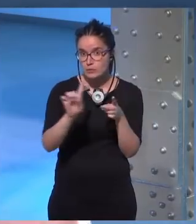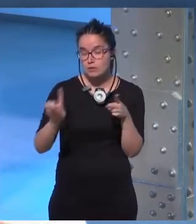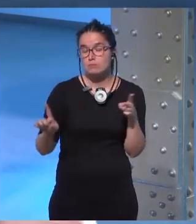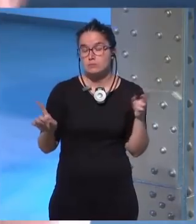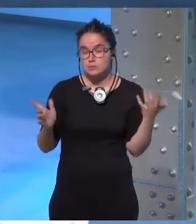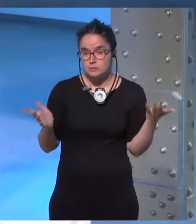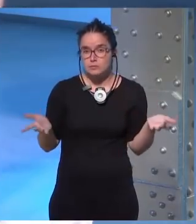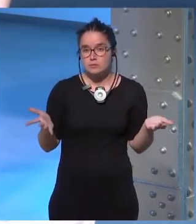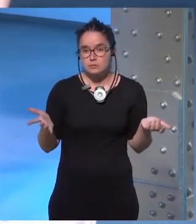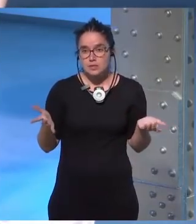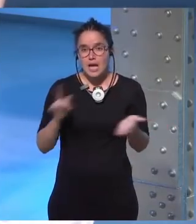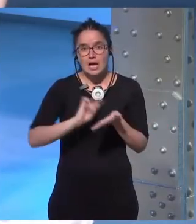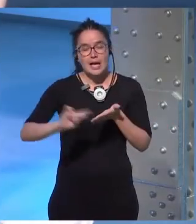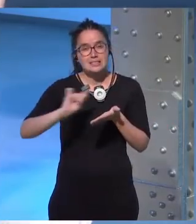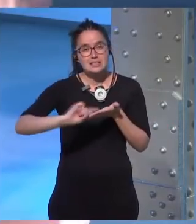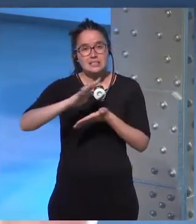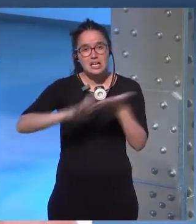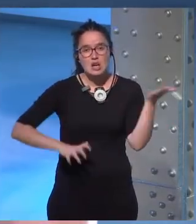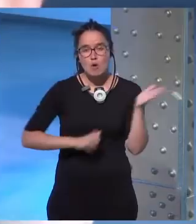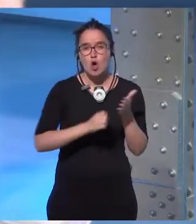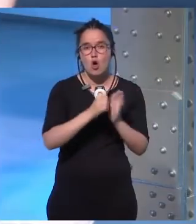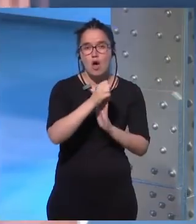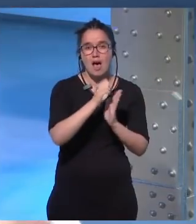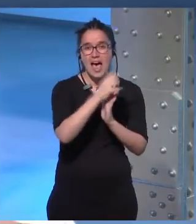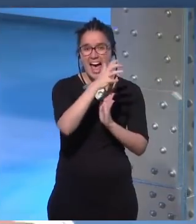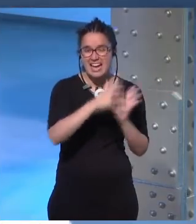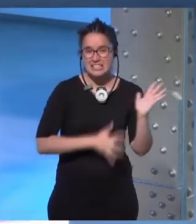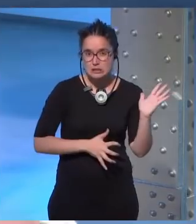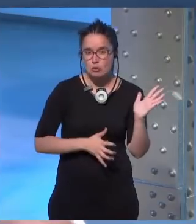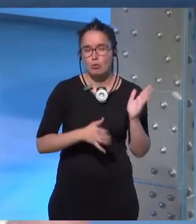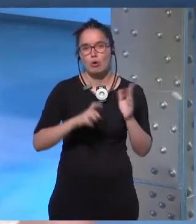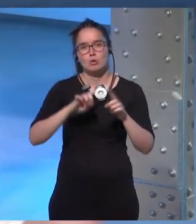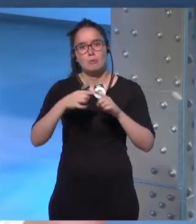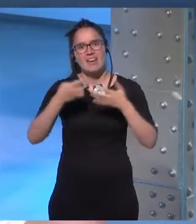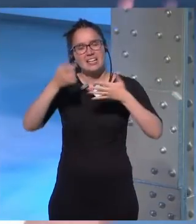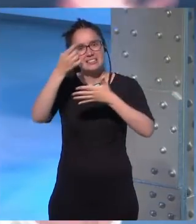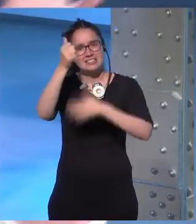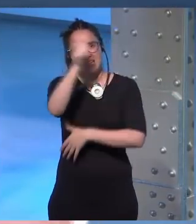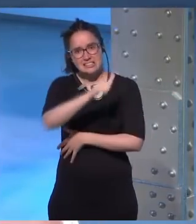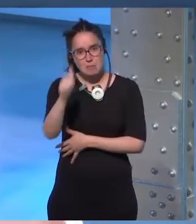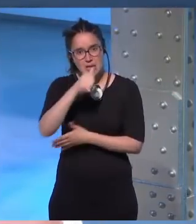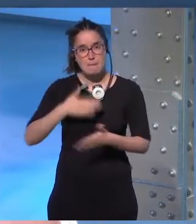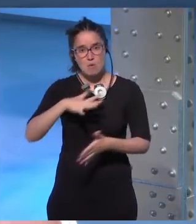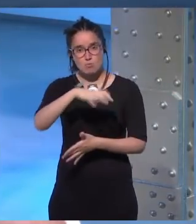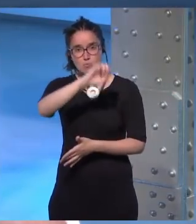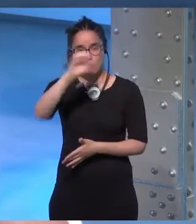pues escribo artículos cuelgo cosas durante seis semanas en mi blog